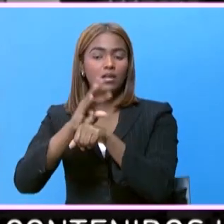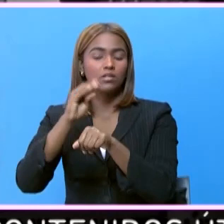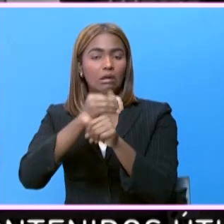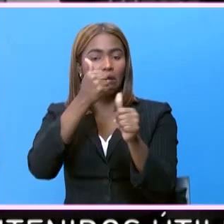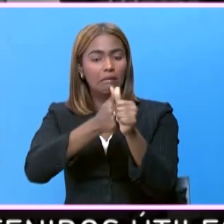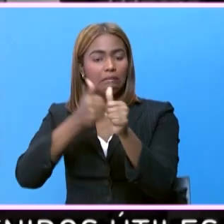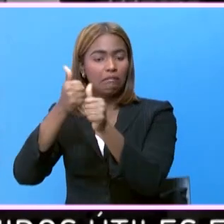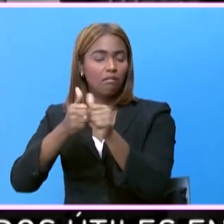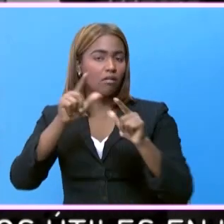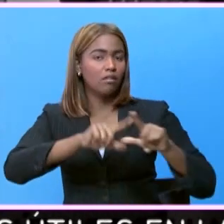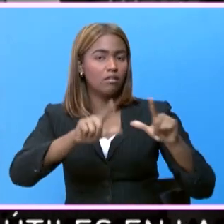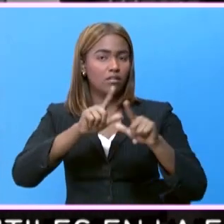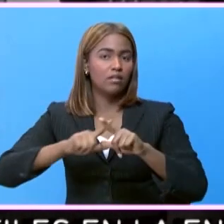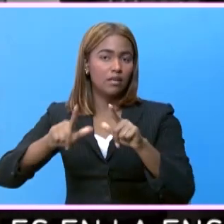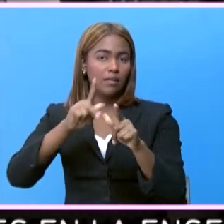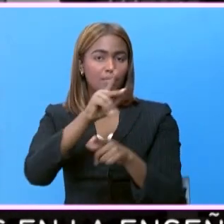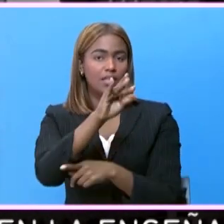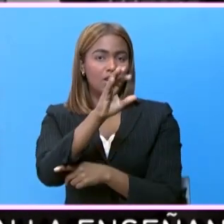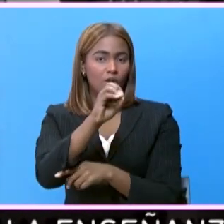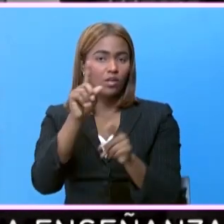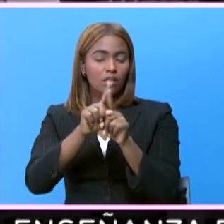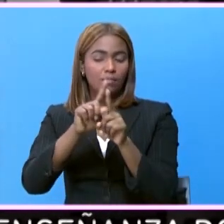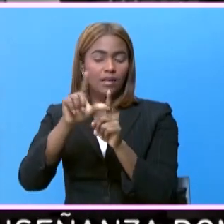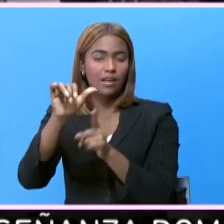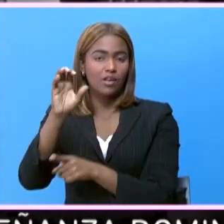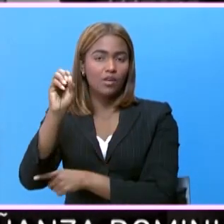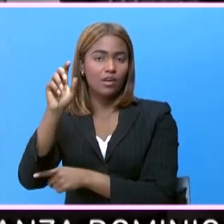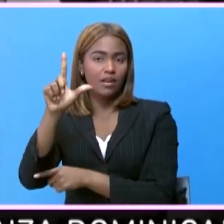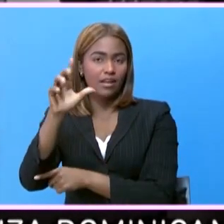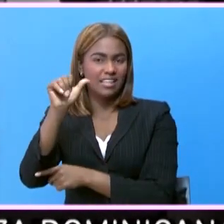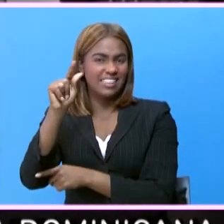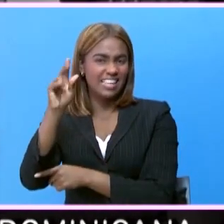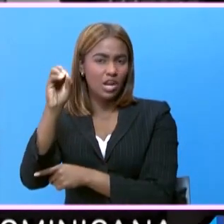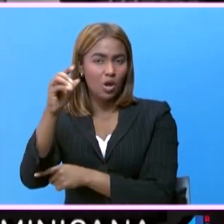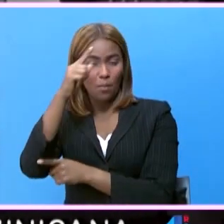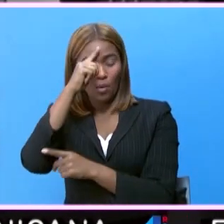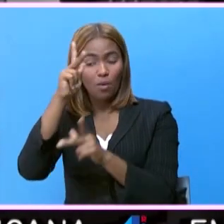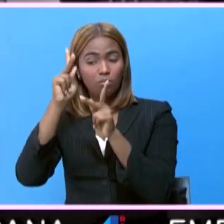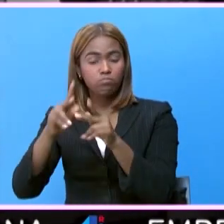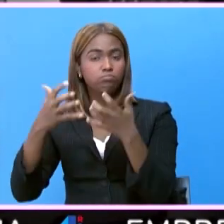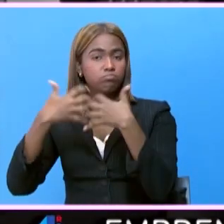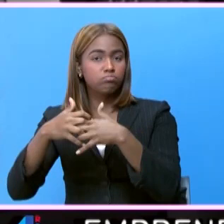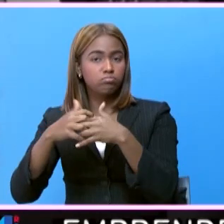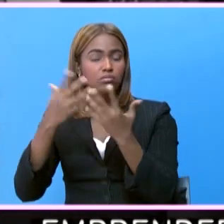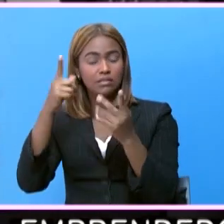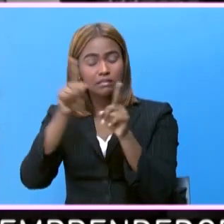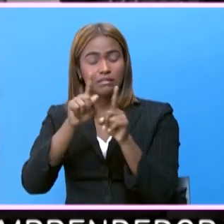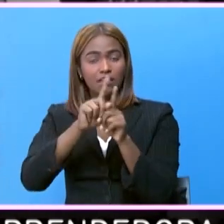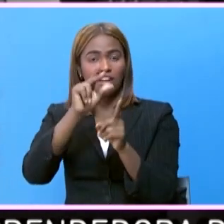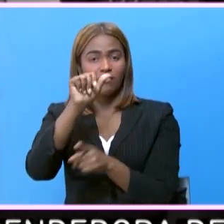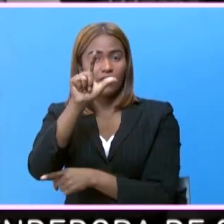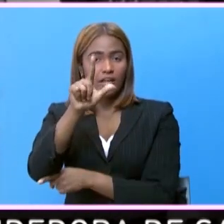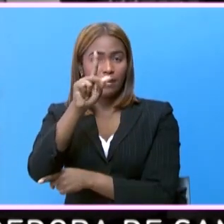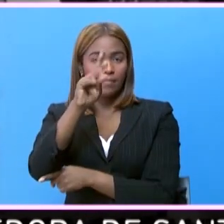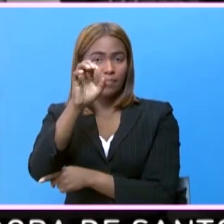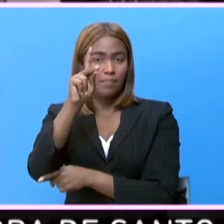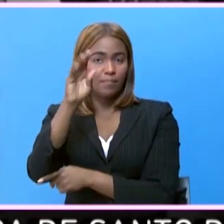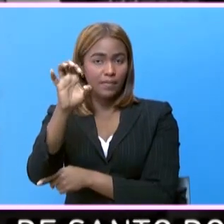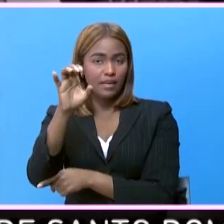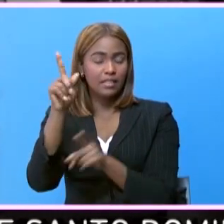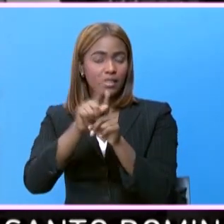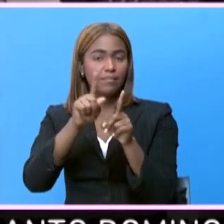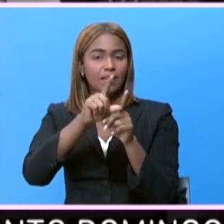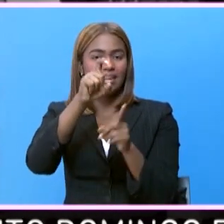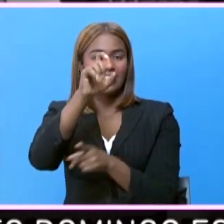cada sector, Pedro Brache y Leonel Castellanos por el empresarial, Rafael Pepe Abreu y